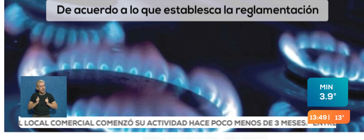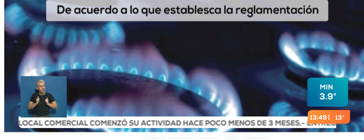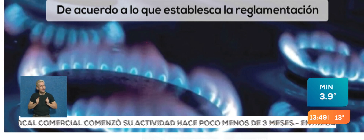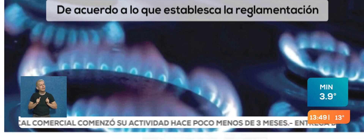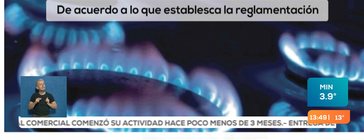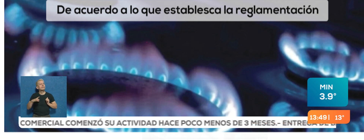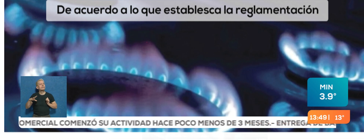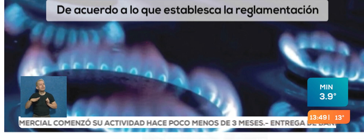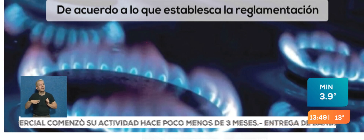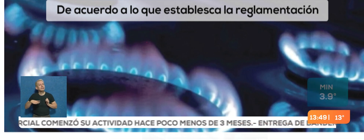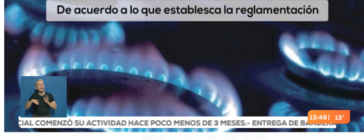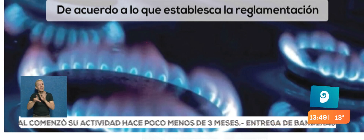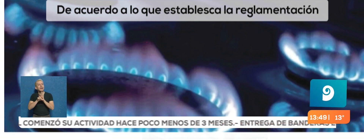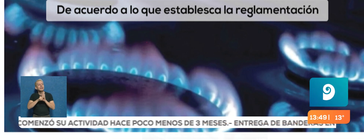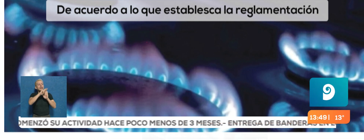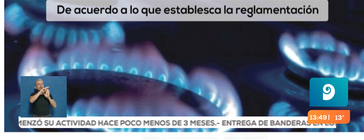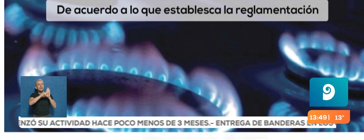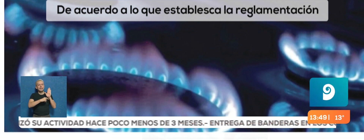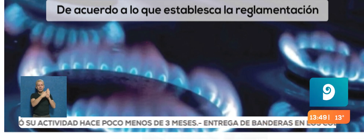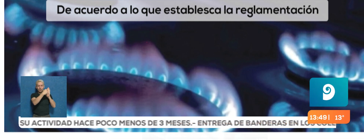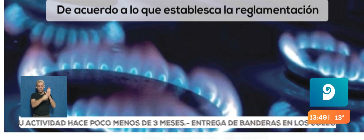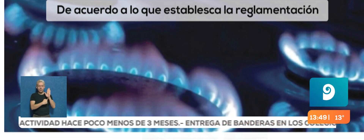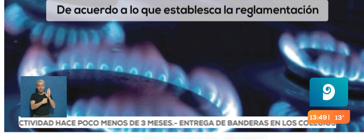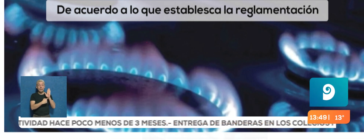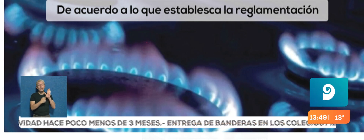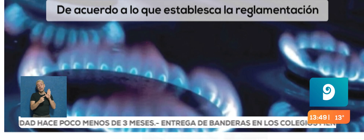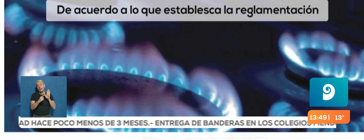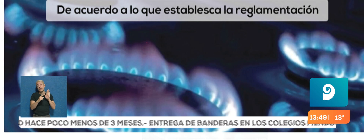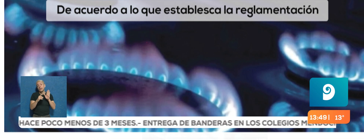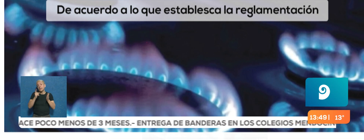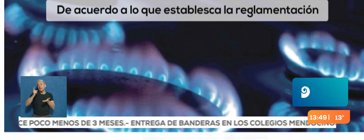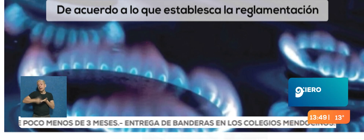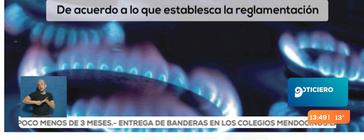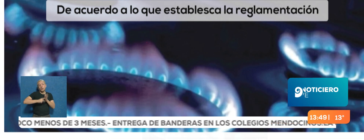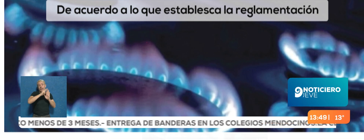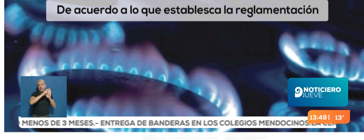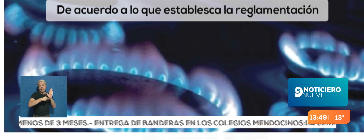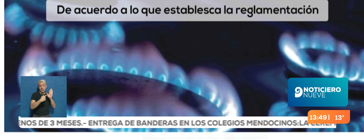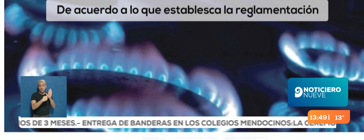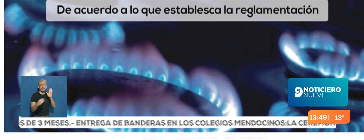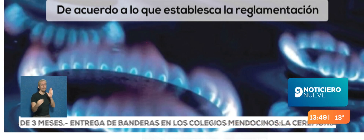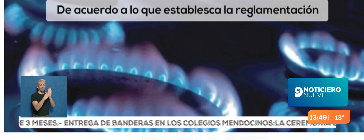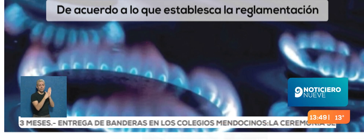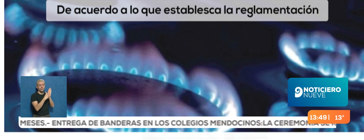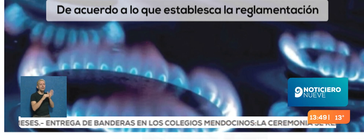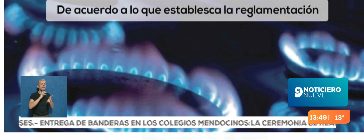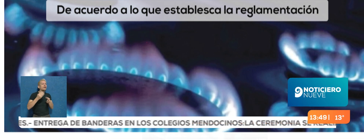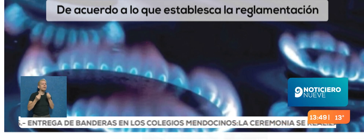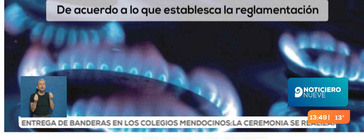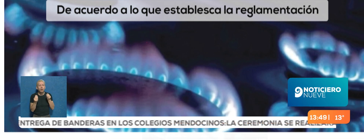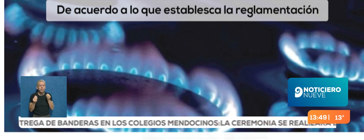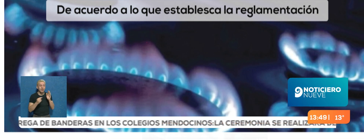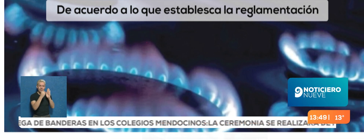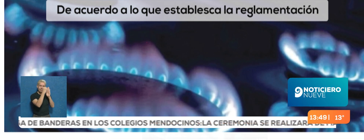reglamentación de lo que dice abajo porque el decreto reglamentario es el que establece finalmente las condiciones las cuales se va